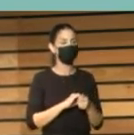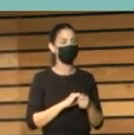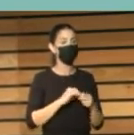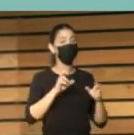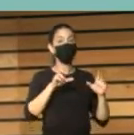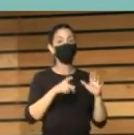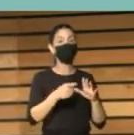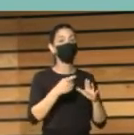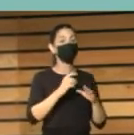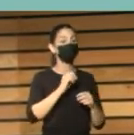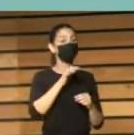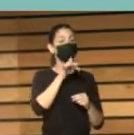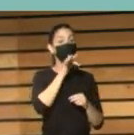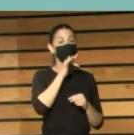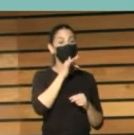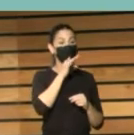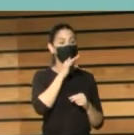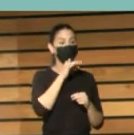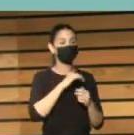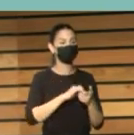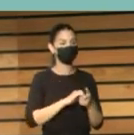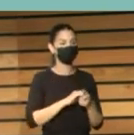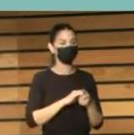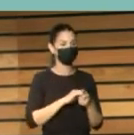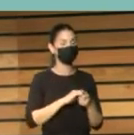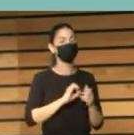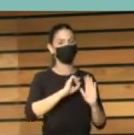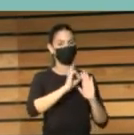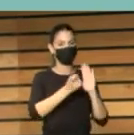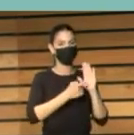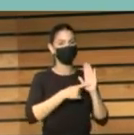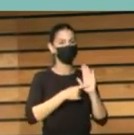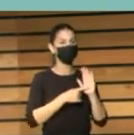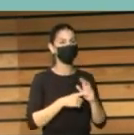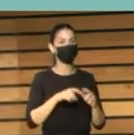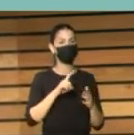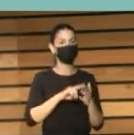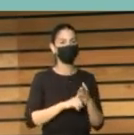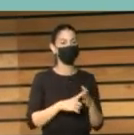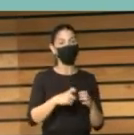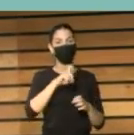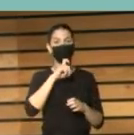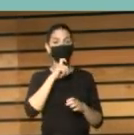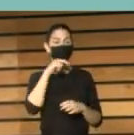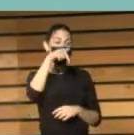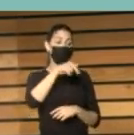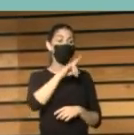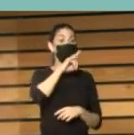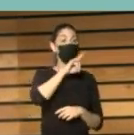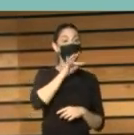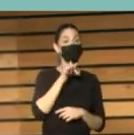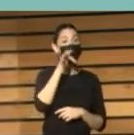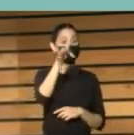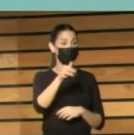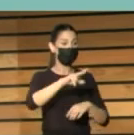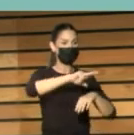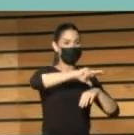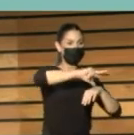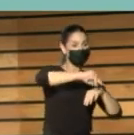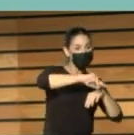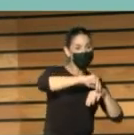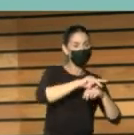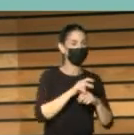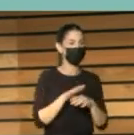estamos implantando. Implantando desde una complejidad que existe en muchas comunidades, pero que en Canarias además, teniendo los cabildos, los territorios